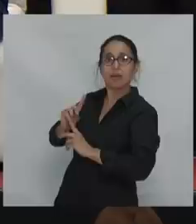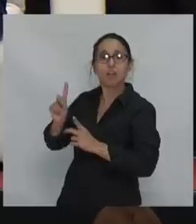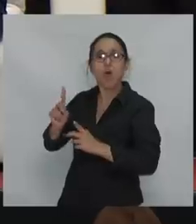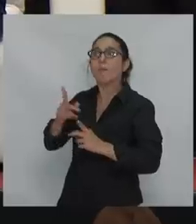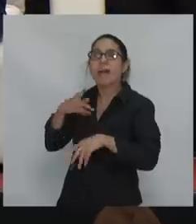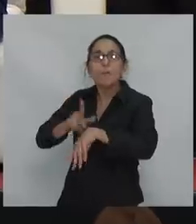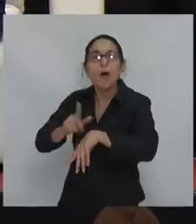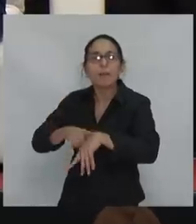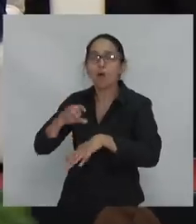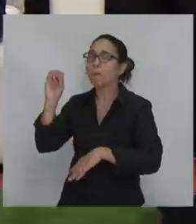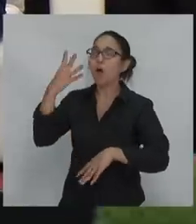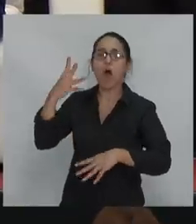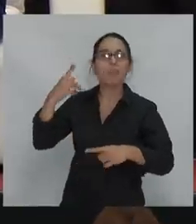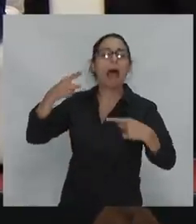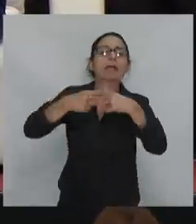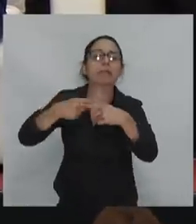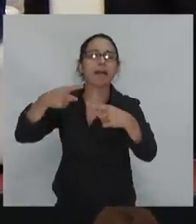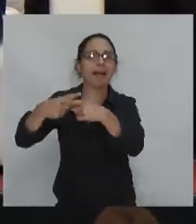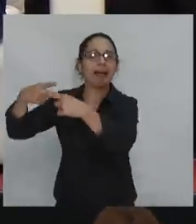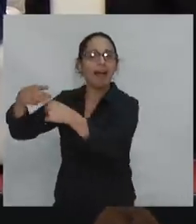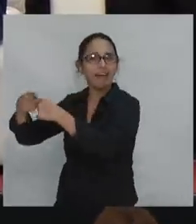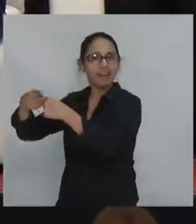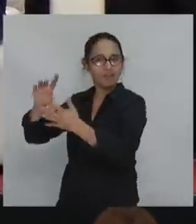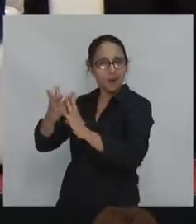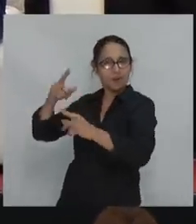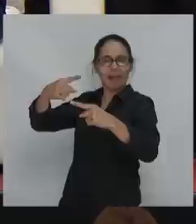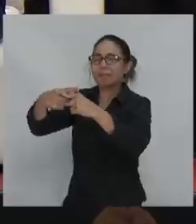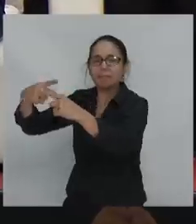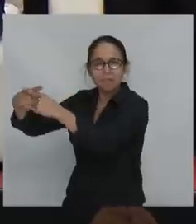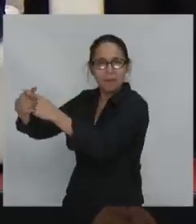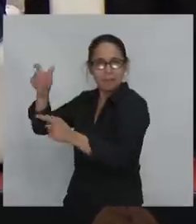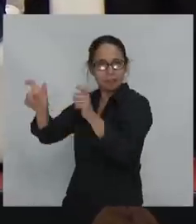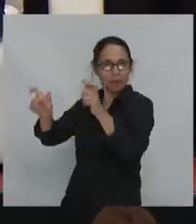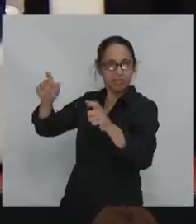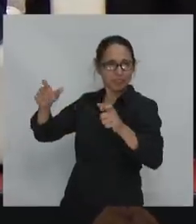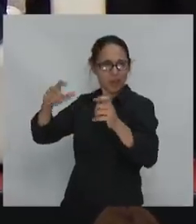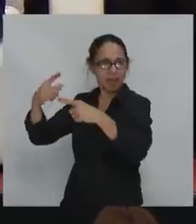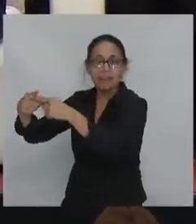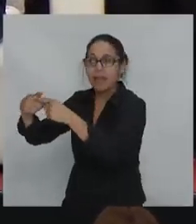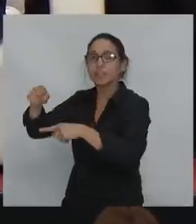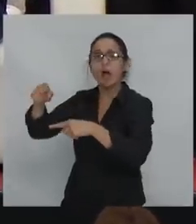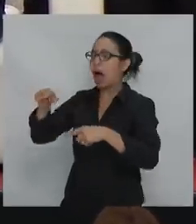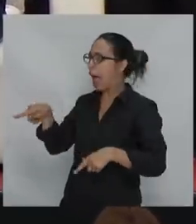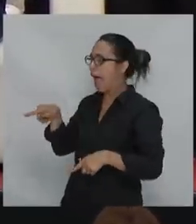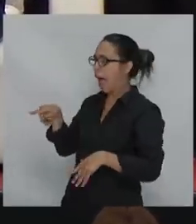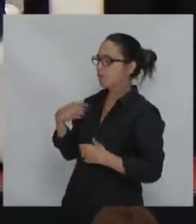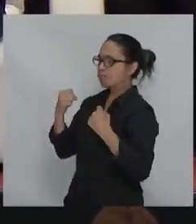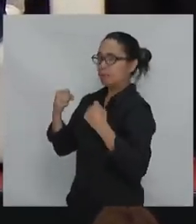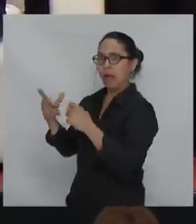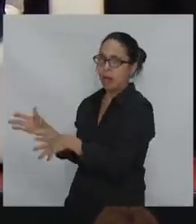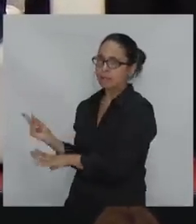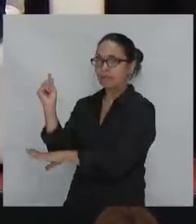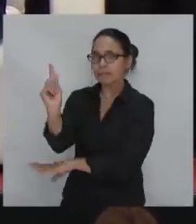moda las peleas de gladiadores, lo sacan de las galeras para llevarlo a morir en la arena del circo.